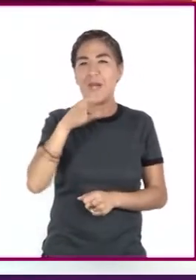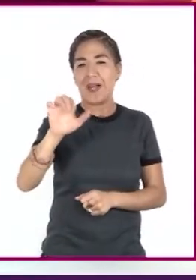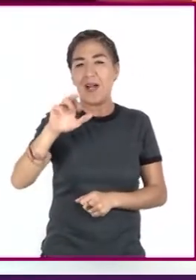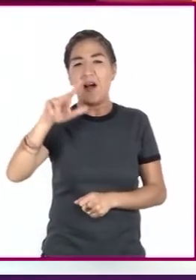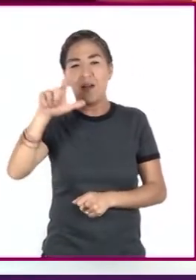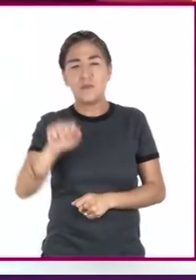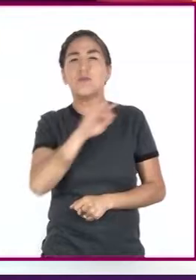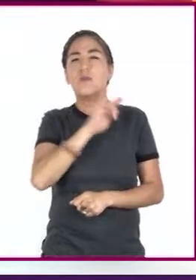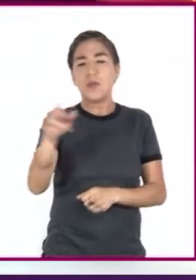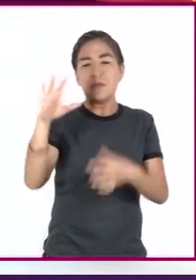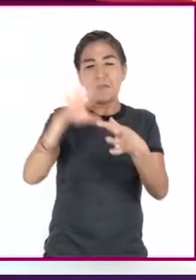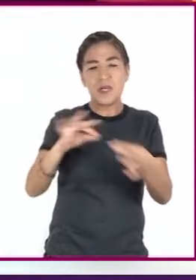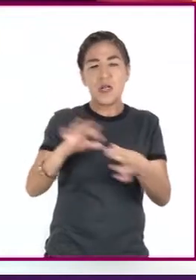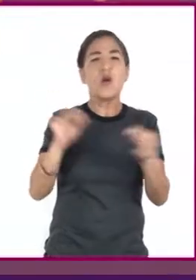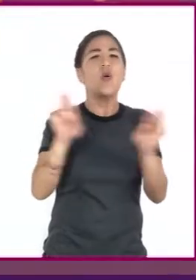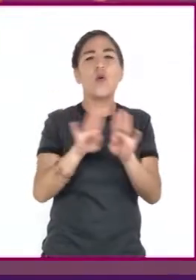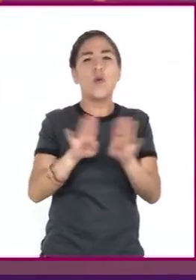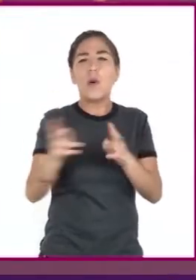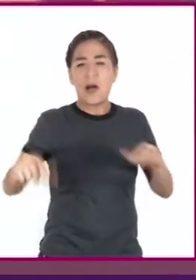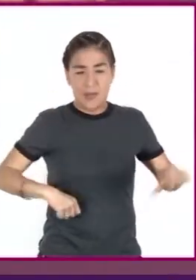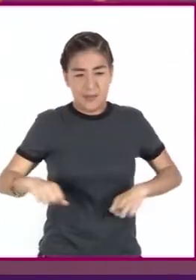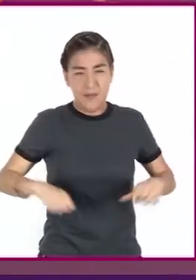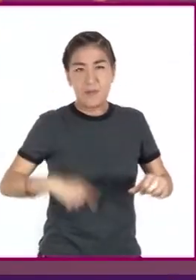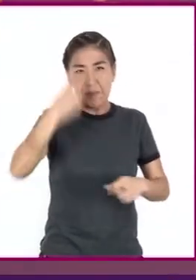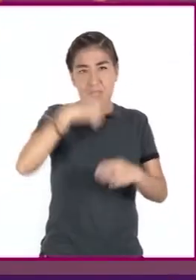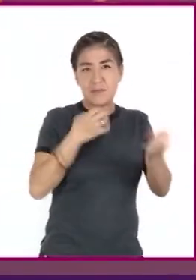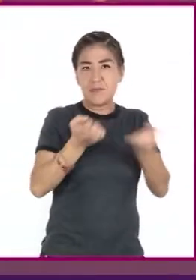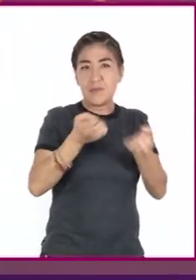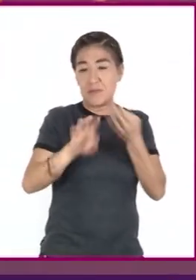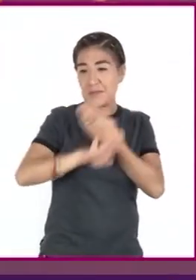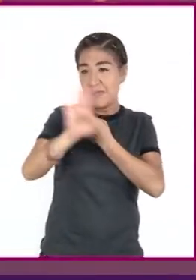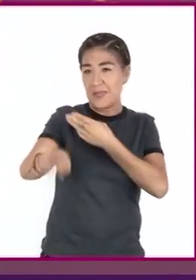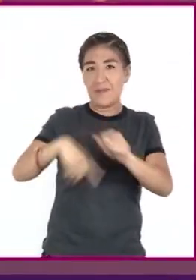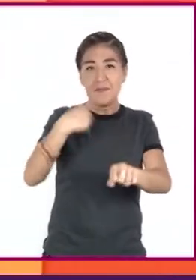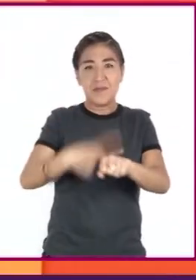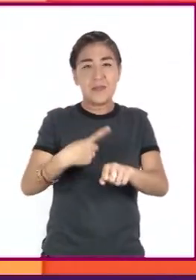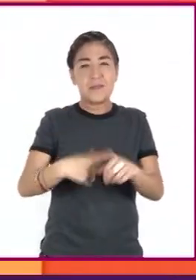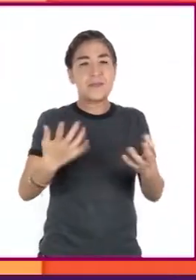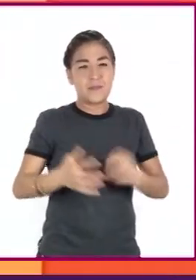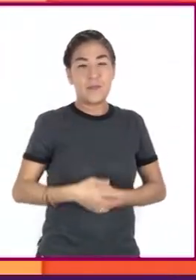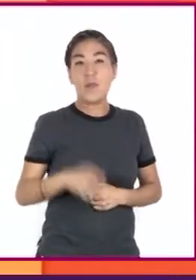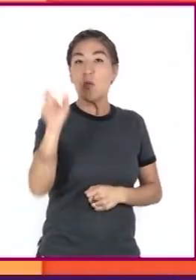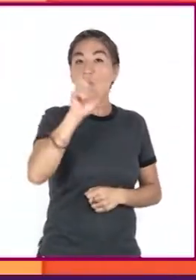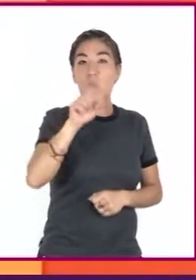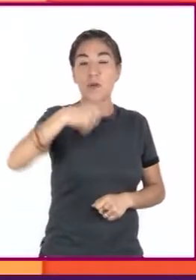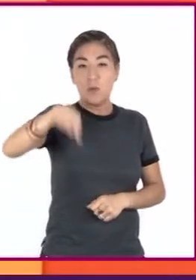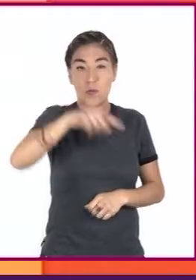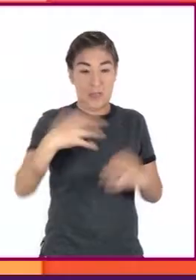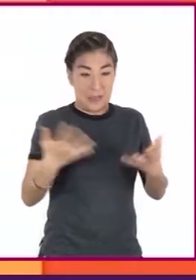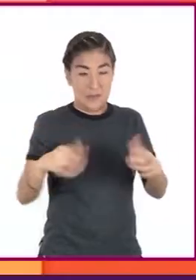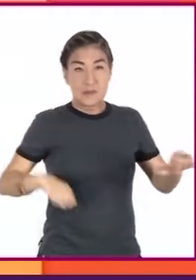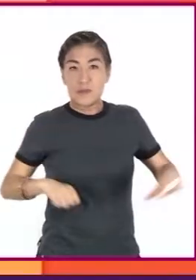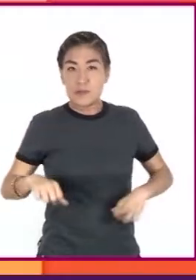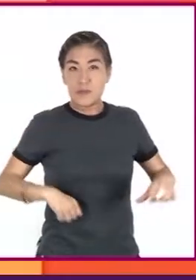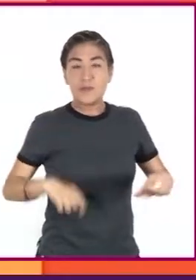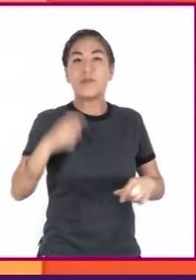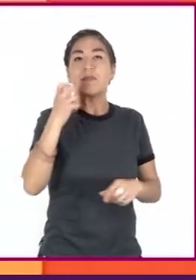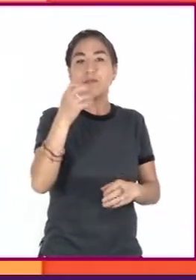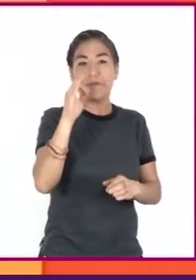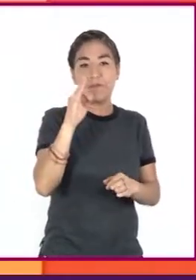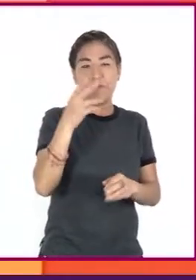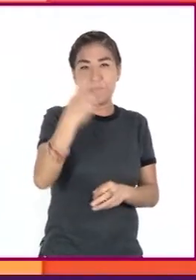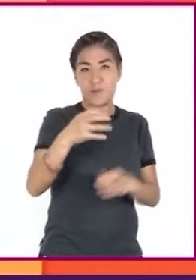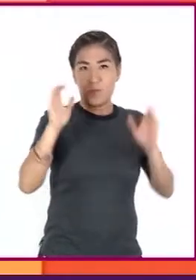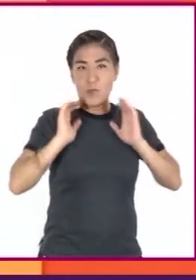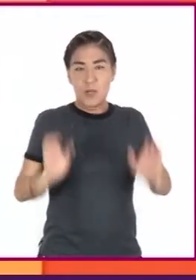a comentar cómo la actividad física ayuda a prevenir enfermedades? Cuando se realiza actividad física, el cuerpo se